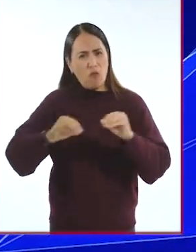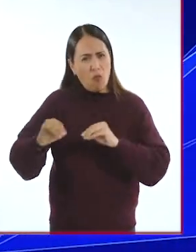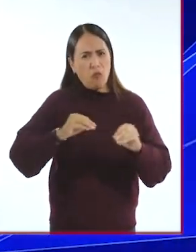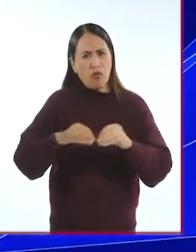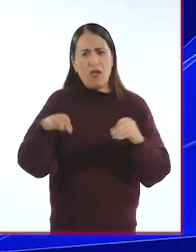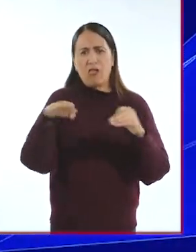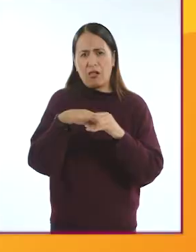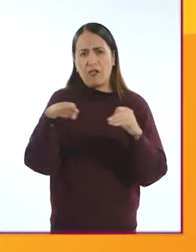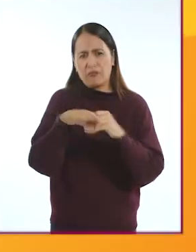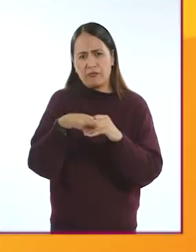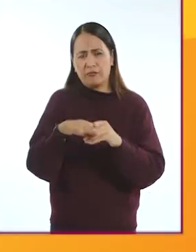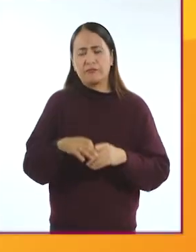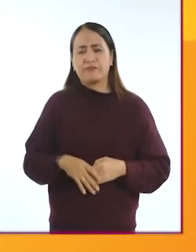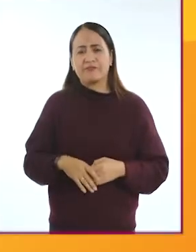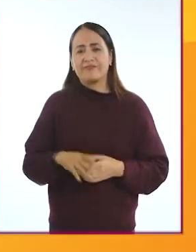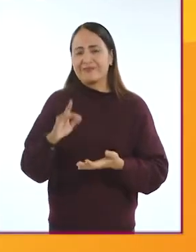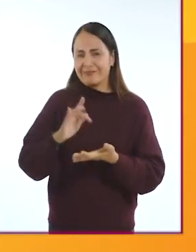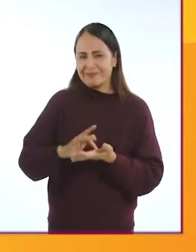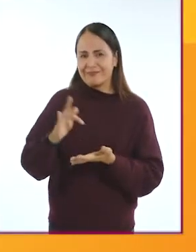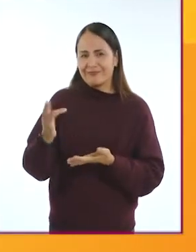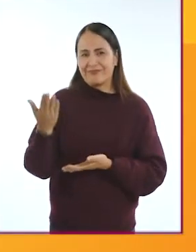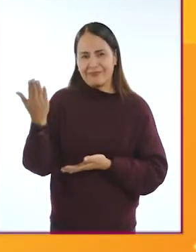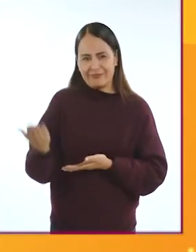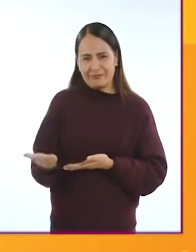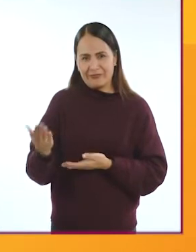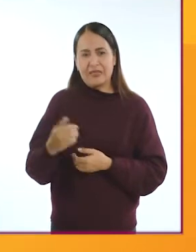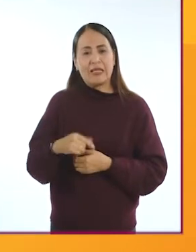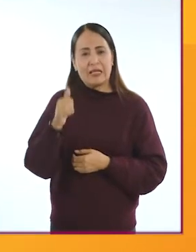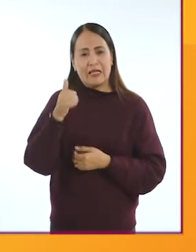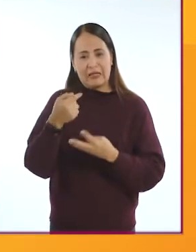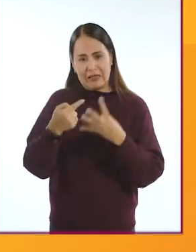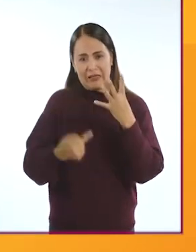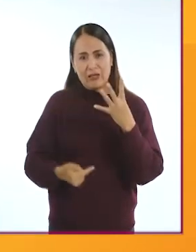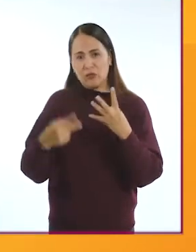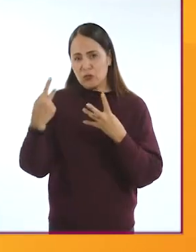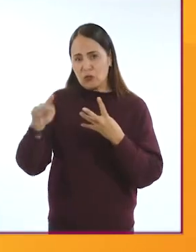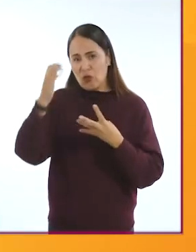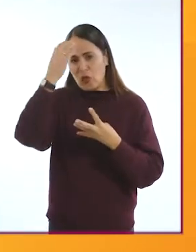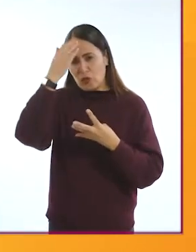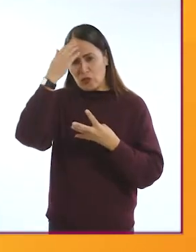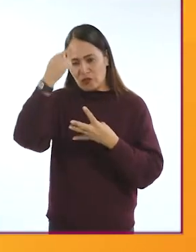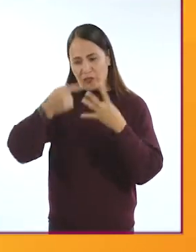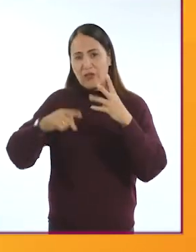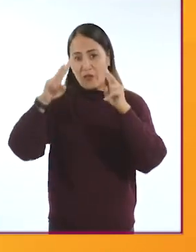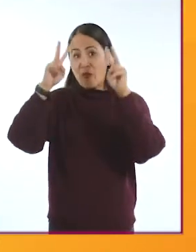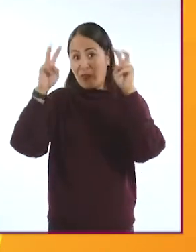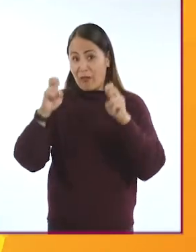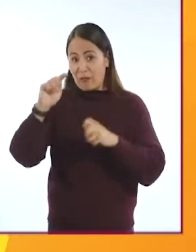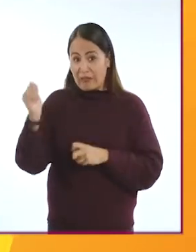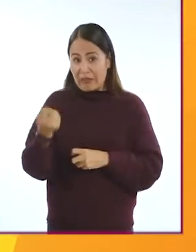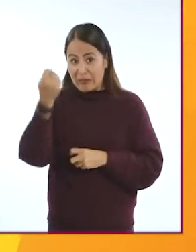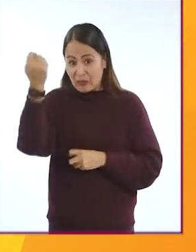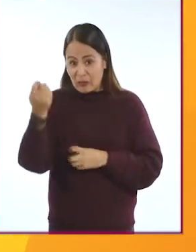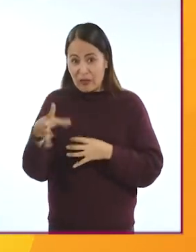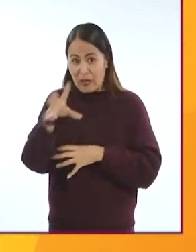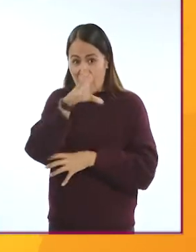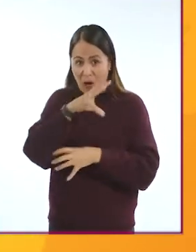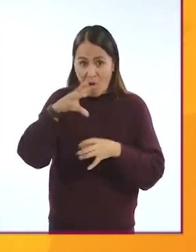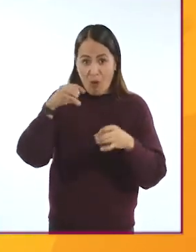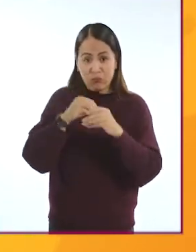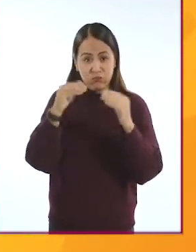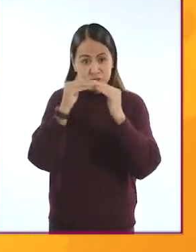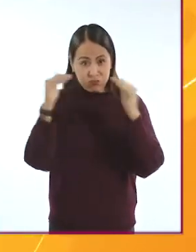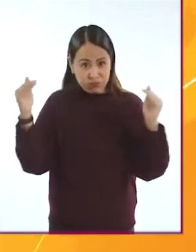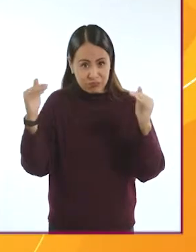movimiento. Muchas gracias a nuestro invitado, quien nos ha estado compartiendo su conocimiento de esta maravillosa tecnología inclusiva,